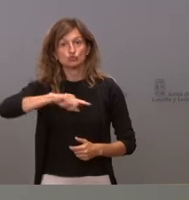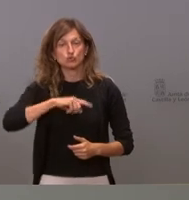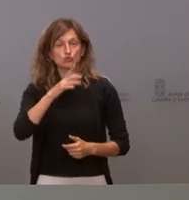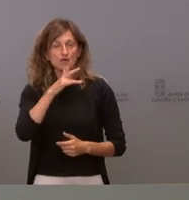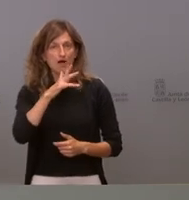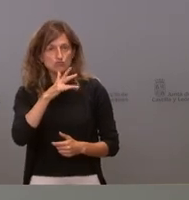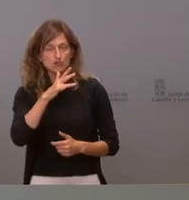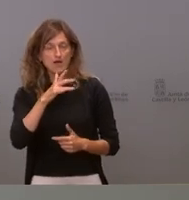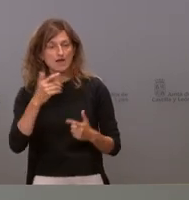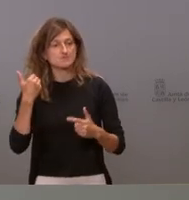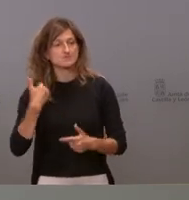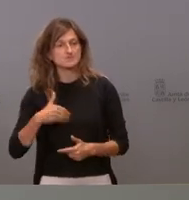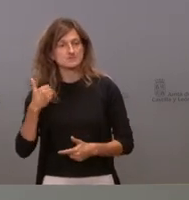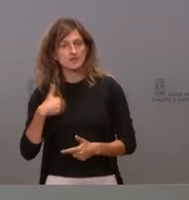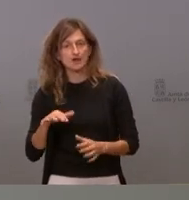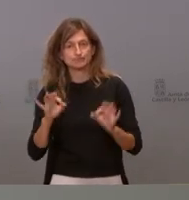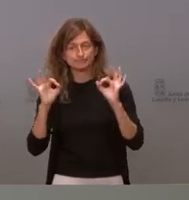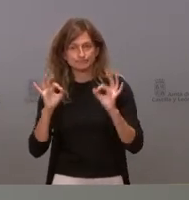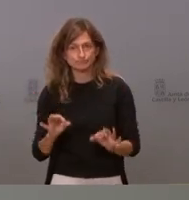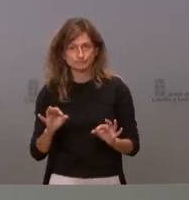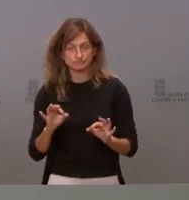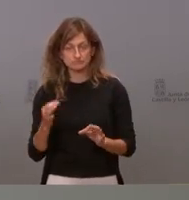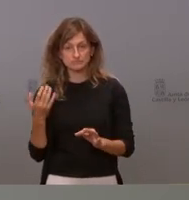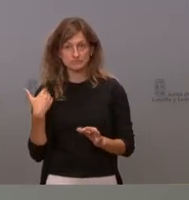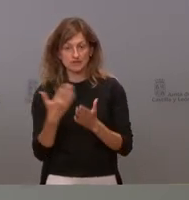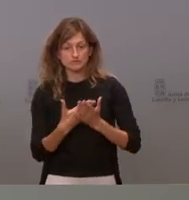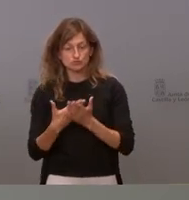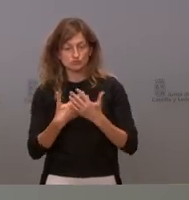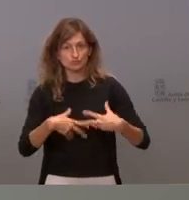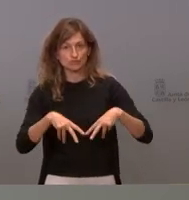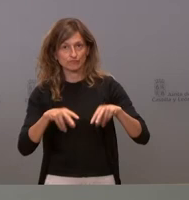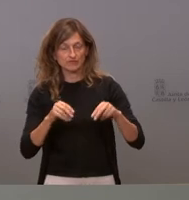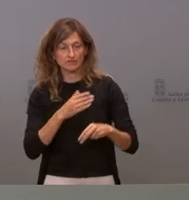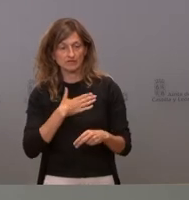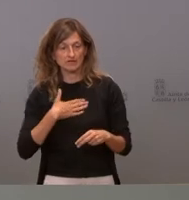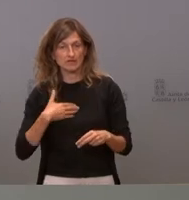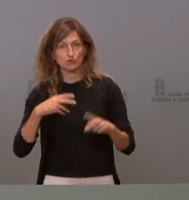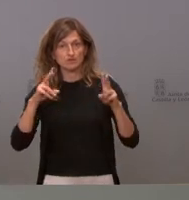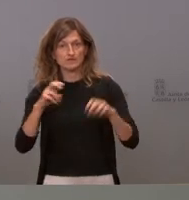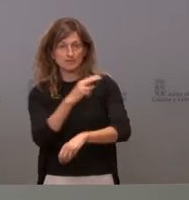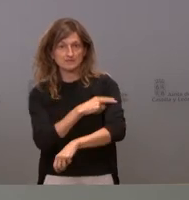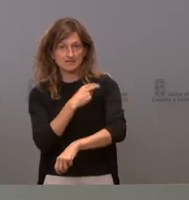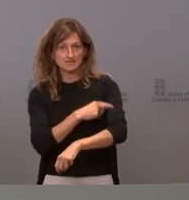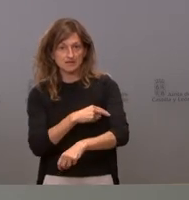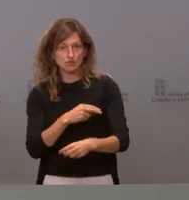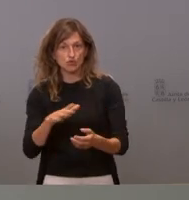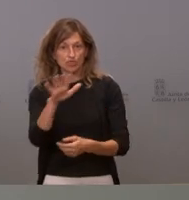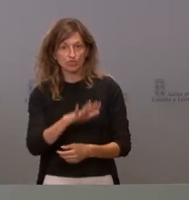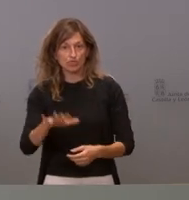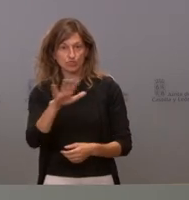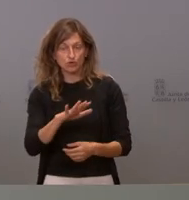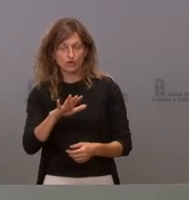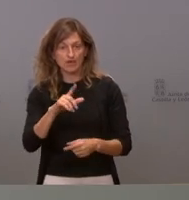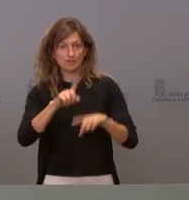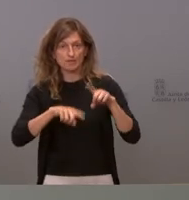estamos ya y hemos finalizado los estudios para modificar el mapa sanitario entre zona con la adecuación de la